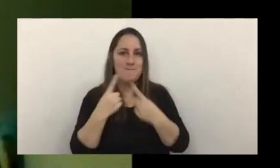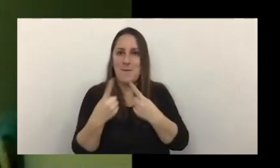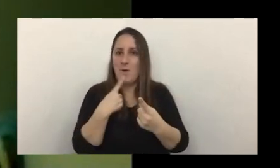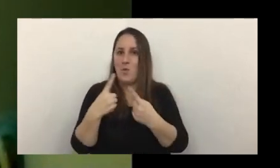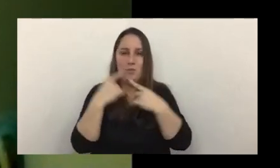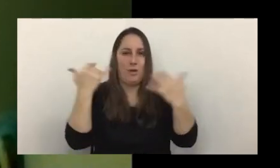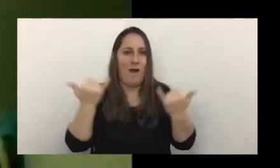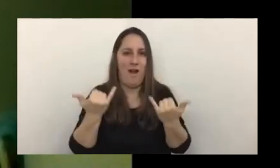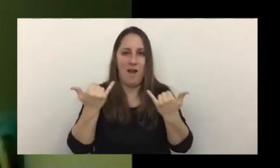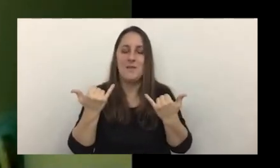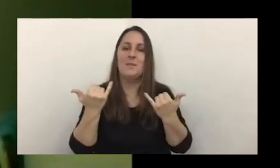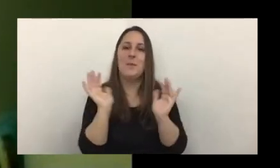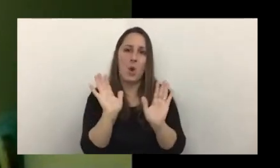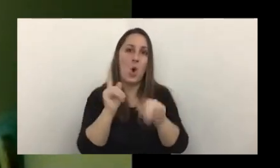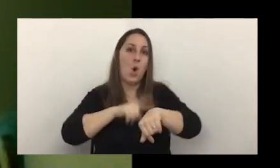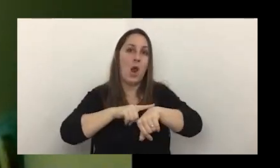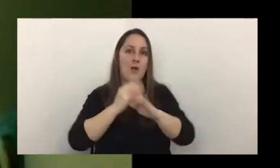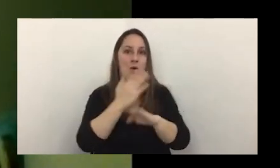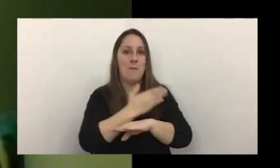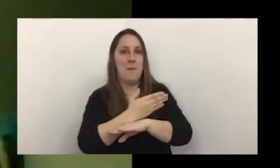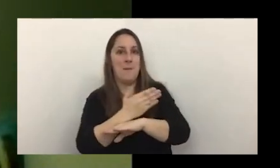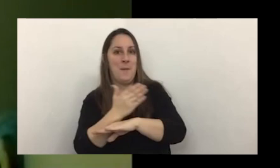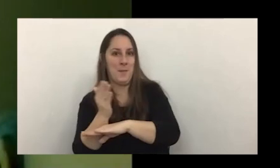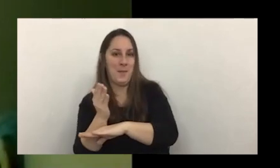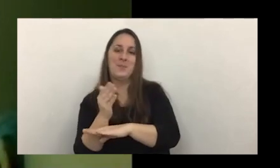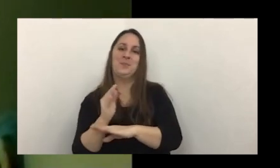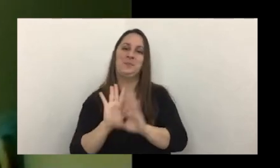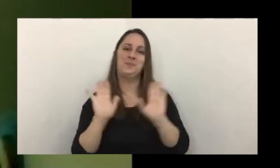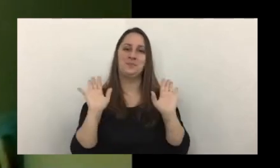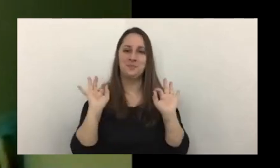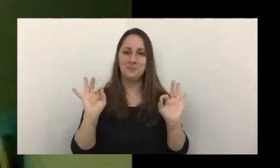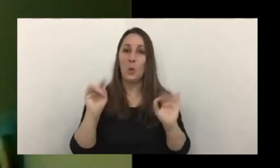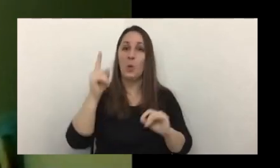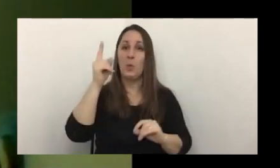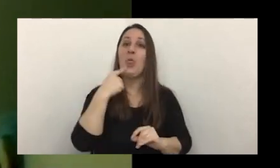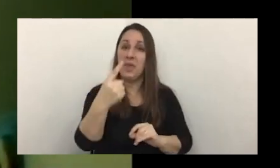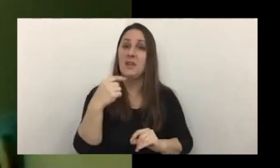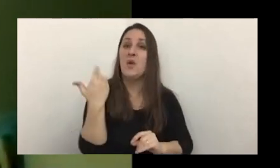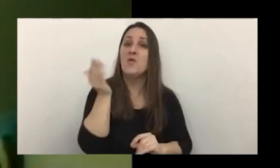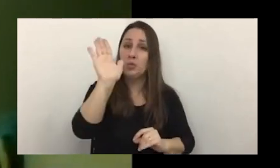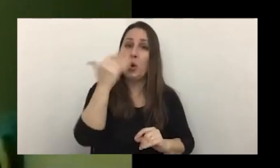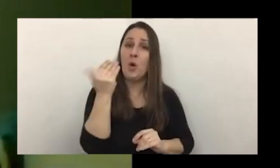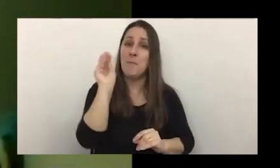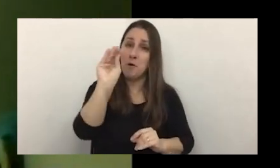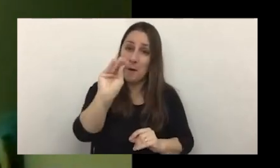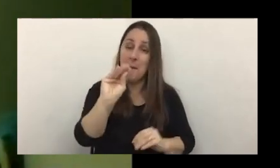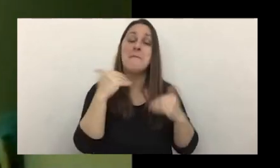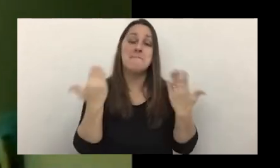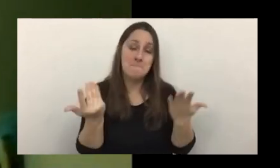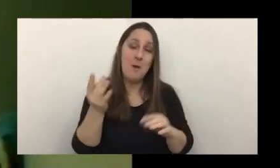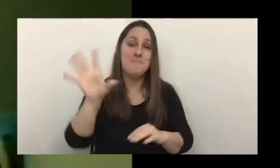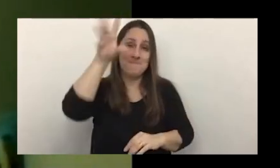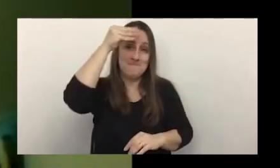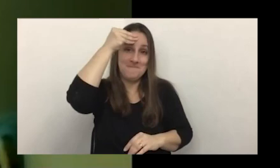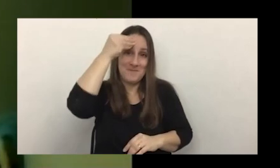pero bueno también nos extendimos en el horario así que Gabriel ya también te ofreciste ahí así que como siempre te tomo la palabra